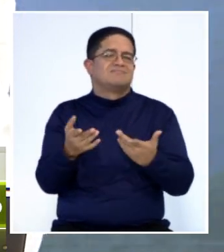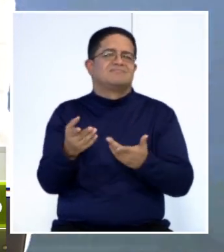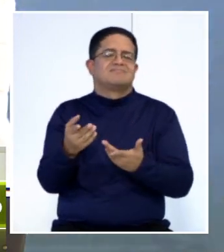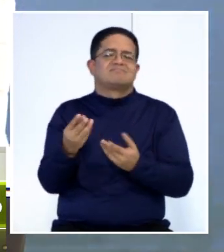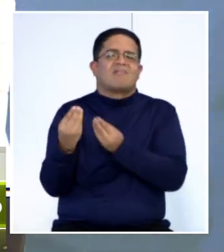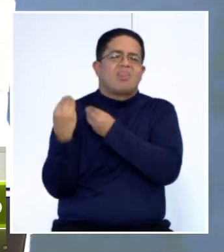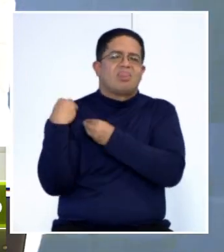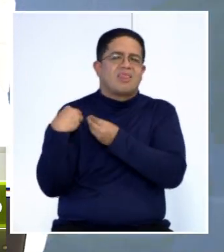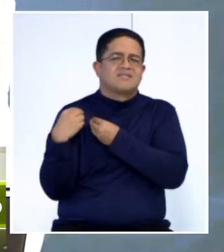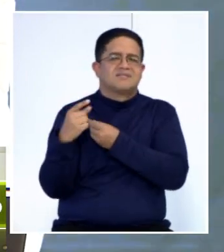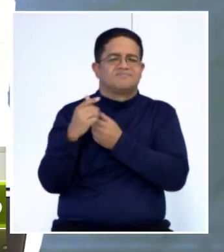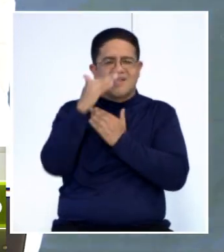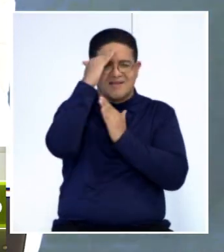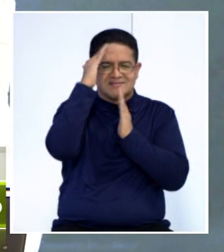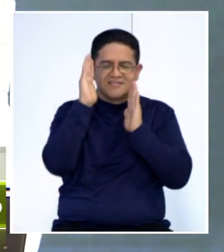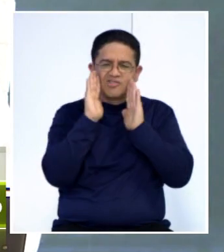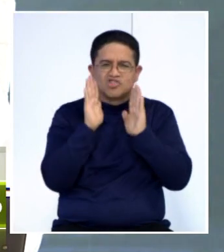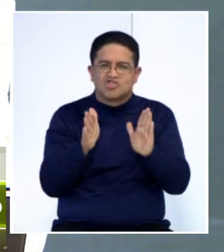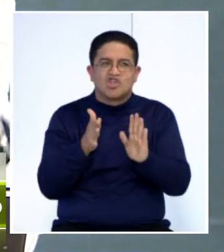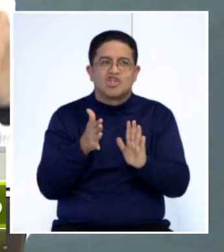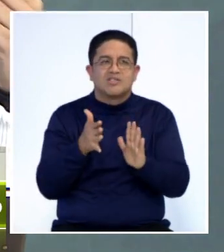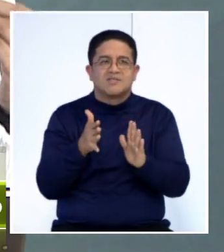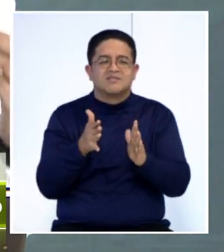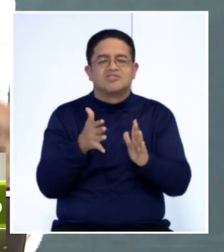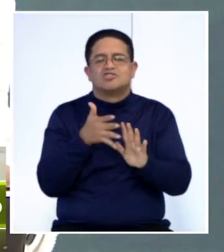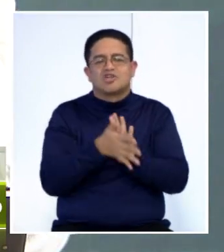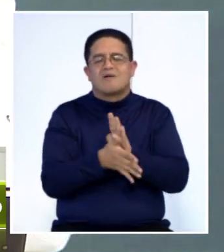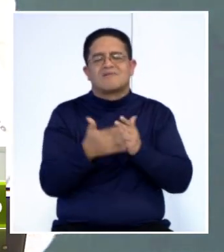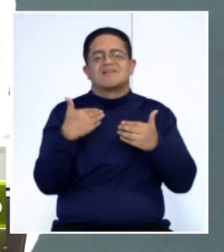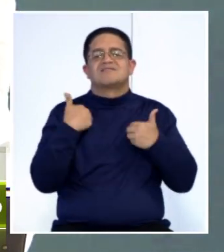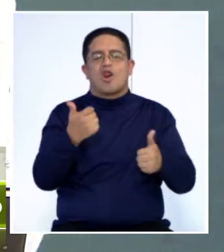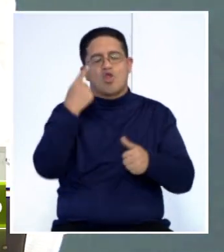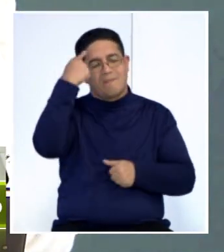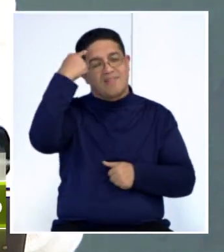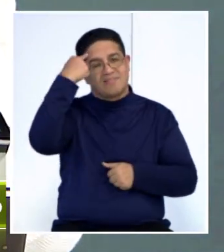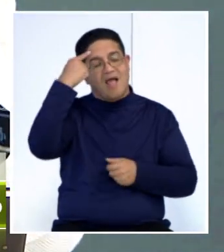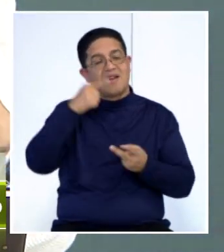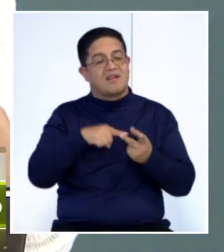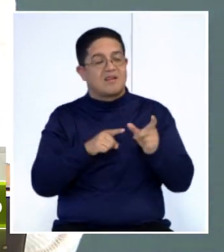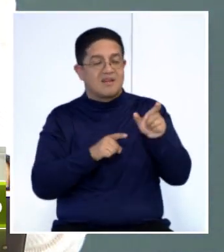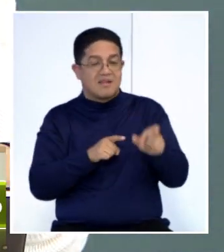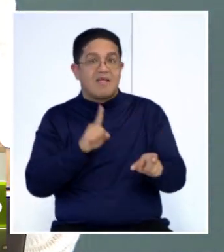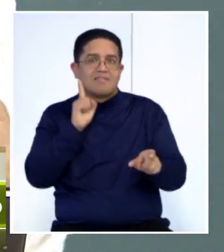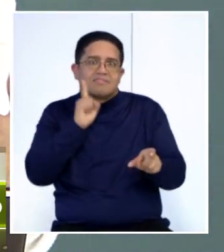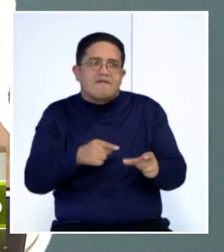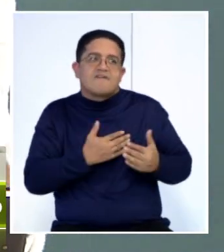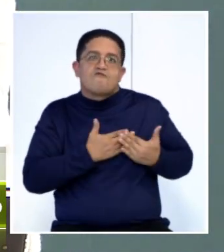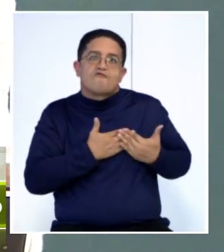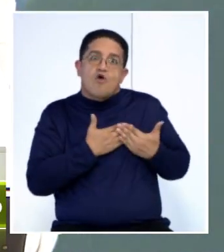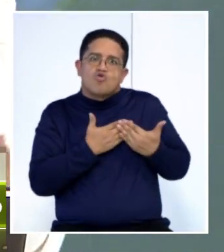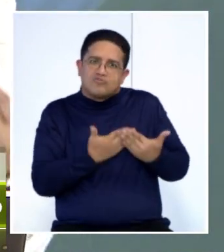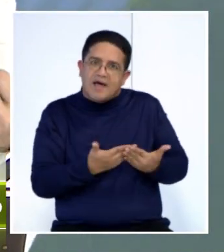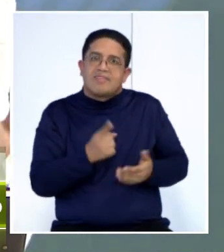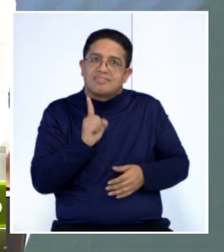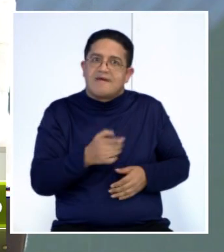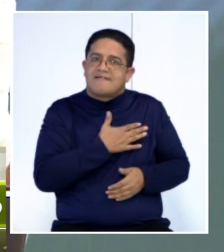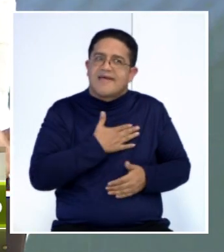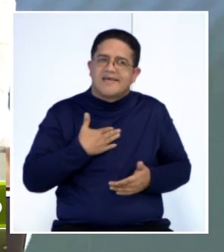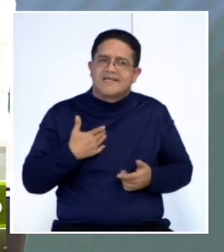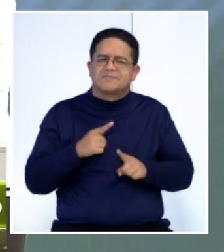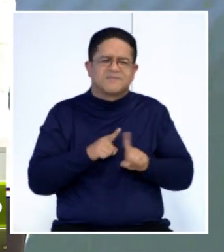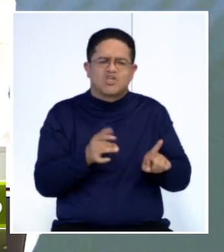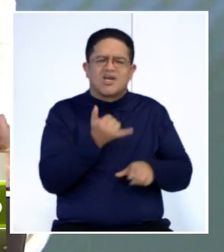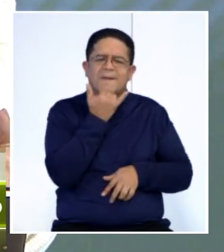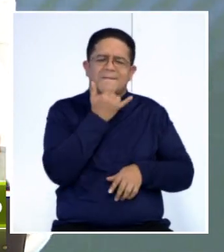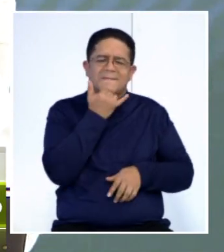para ser atendidos en lo que es cuestiones psicológicas o psiquiátricas, el paciente tiene que tener la voluntad y querer ser atendido. Pero ¿qué sucede